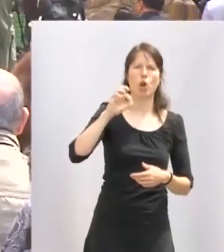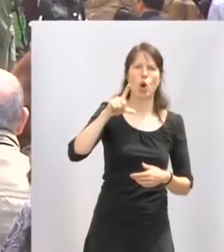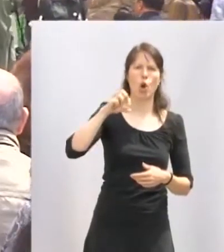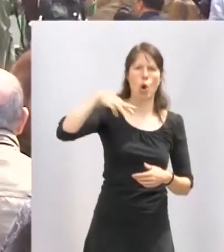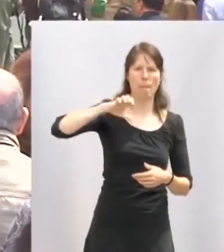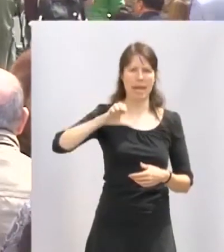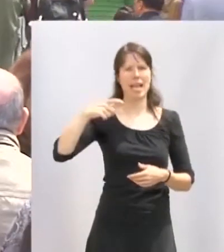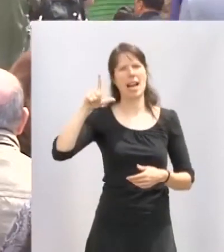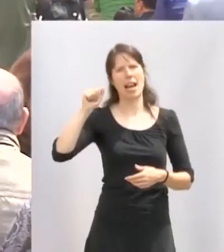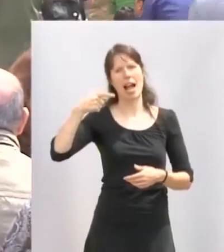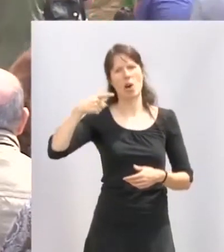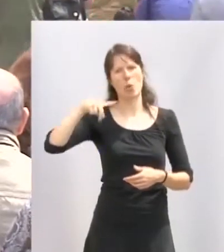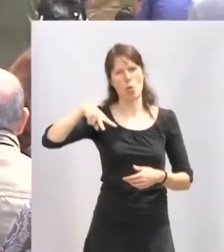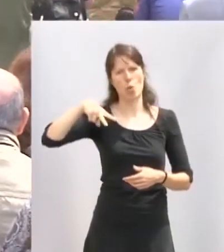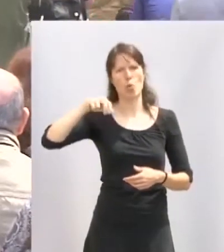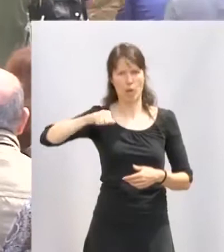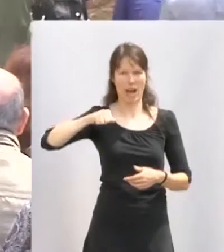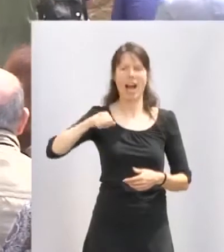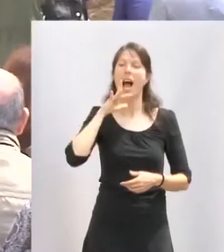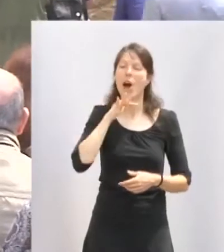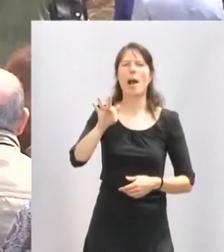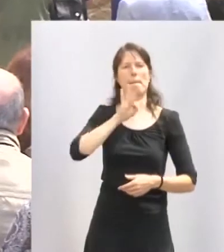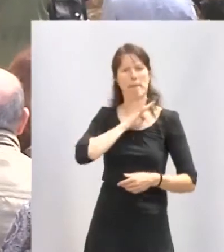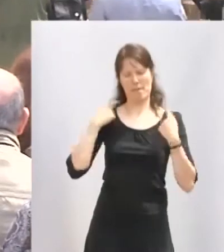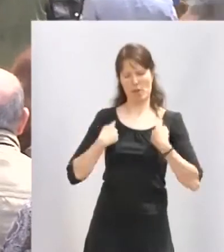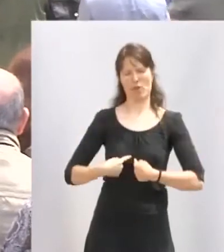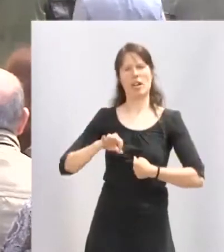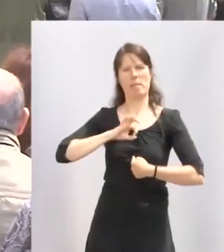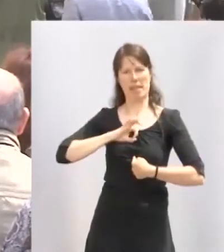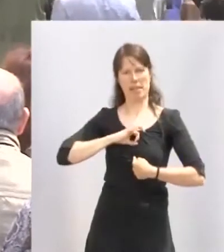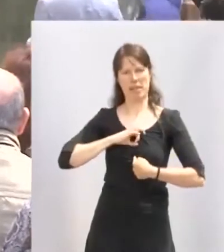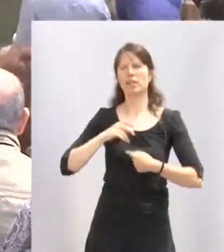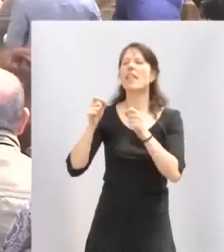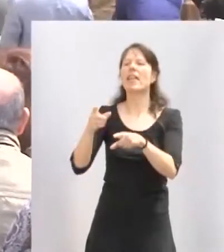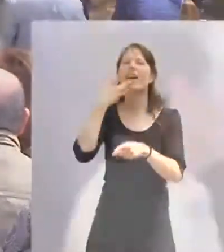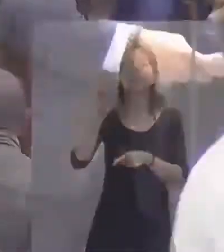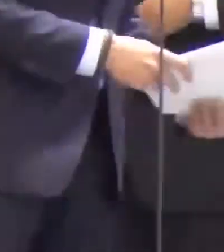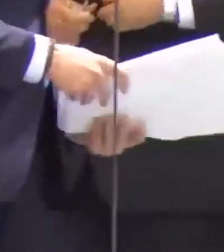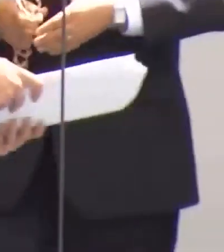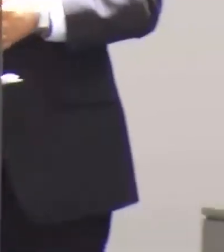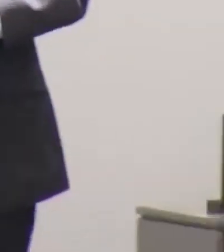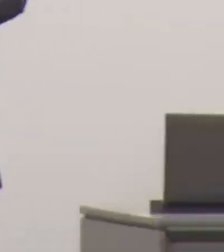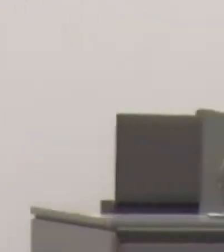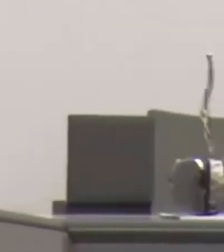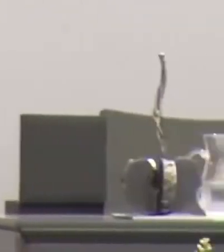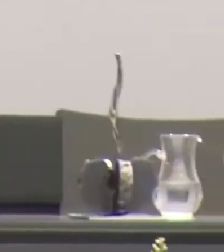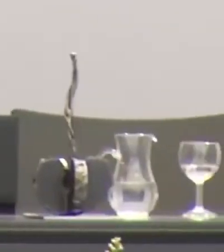Logroño. Le hace entrega de la medalla de La Rioja el excelentísimo presidente don José Ignacio Ceniceros. Un aplauso.